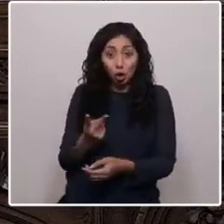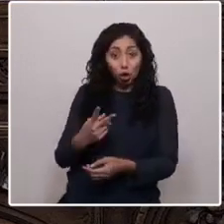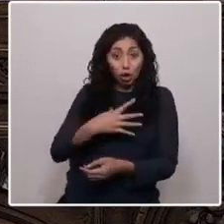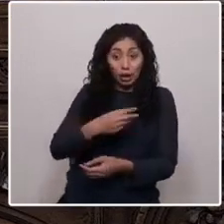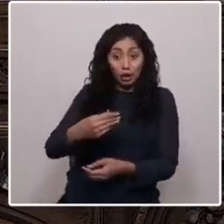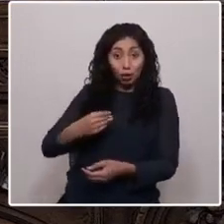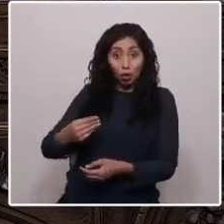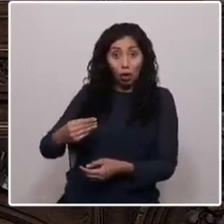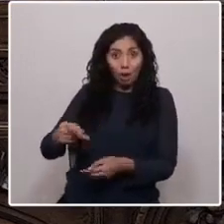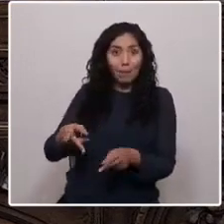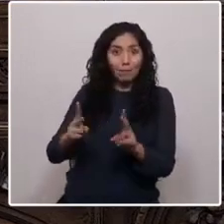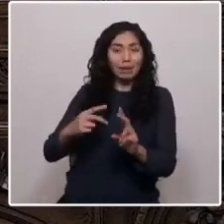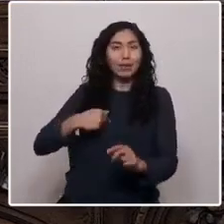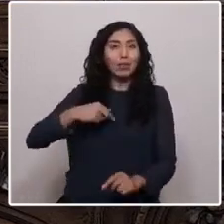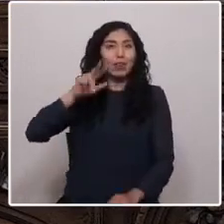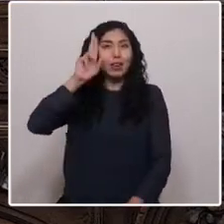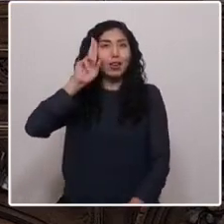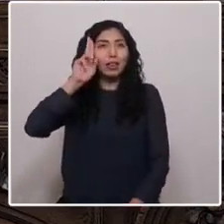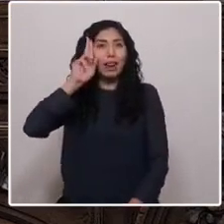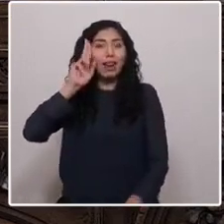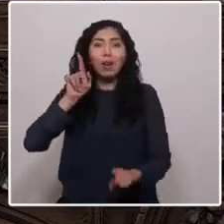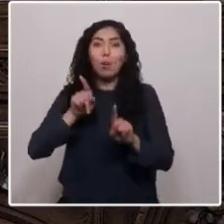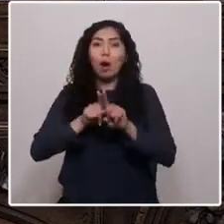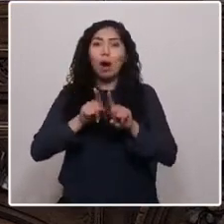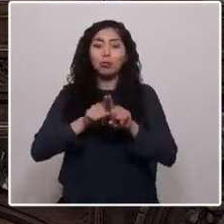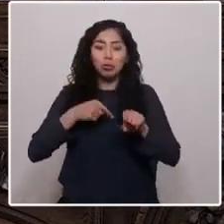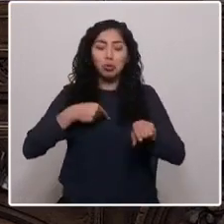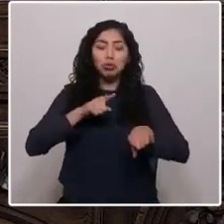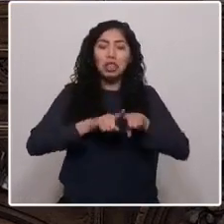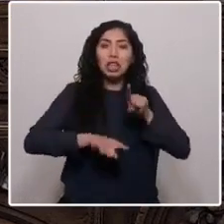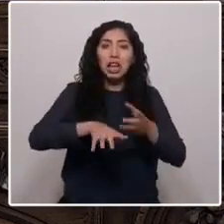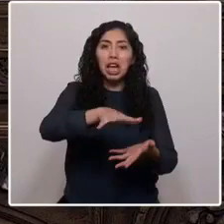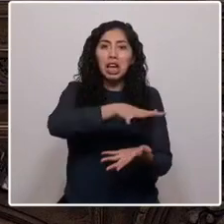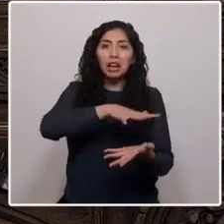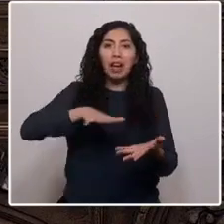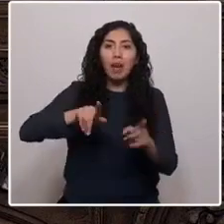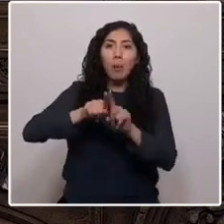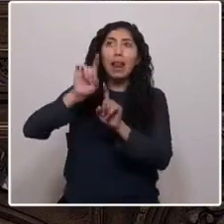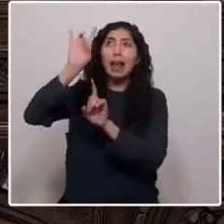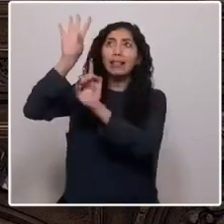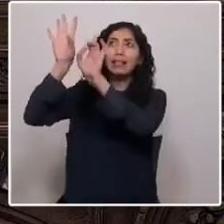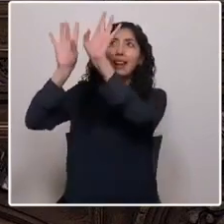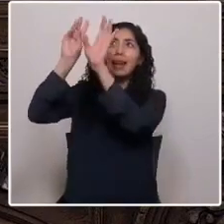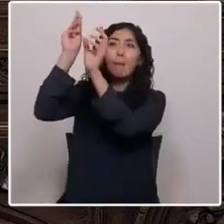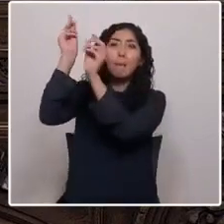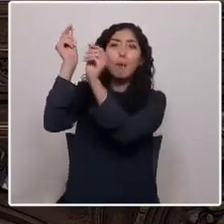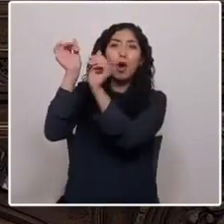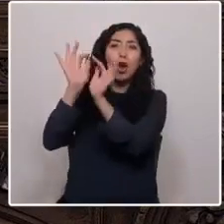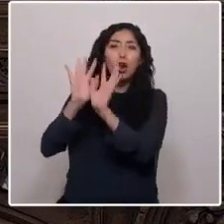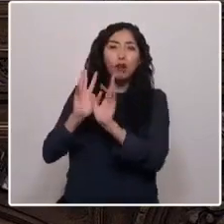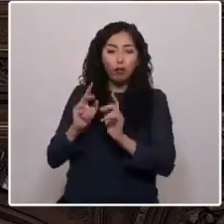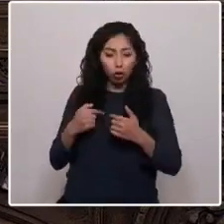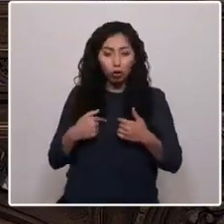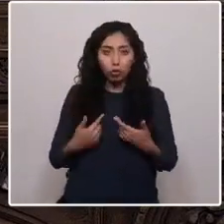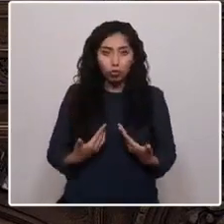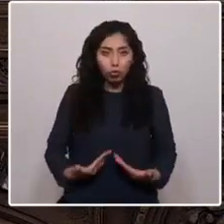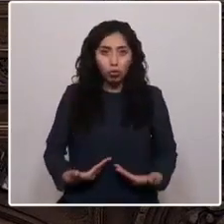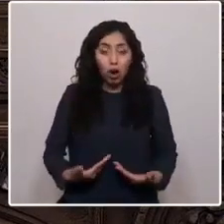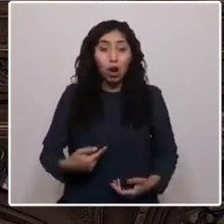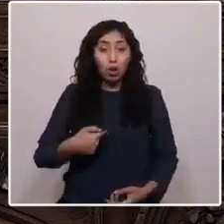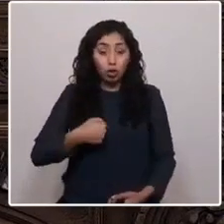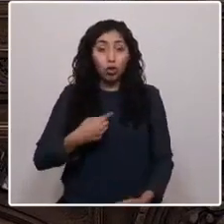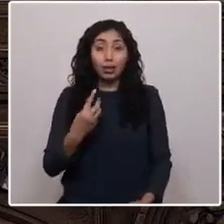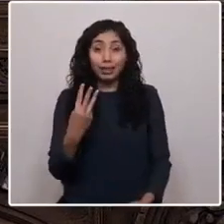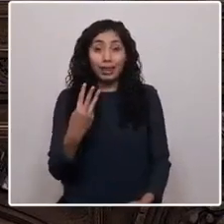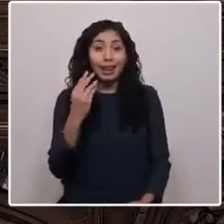que soy tierra y que estoy hecha de polvo de estrellas. Tengo tres nietas, una de ellas